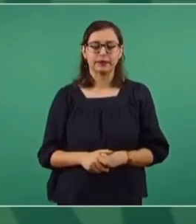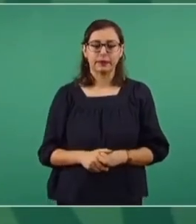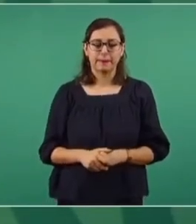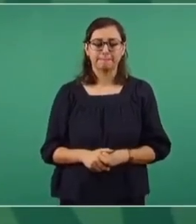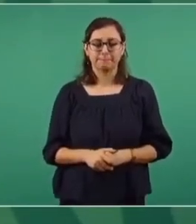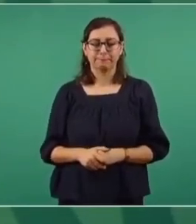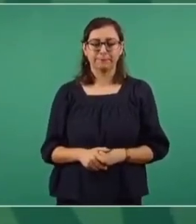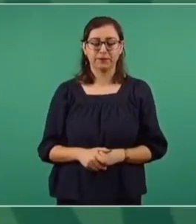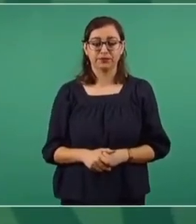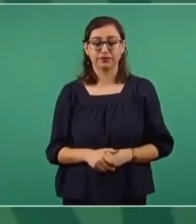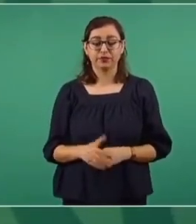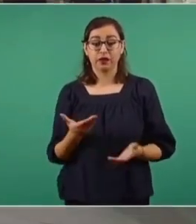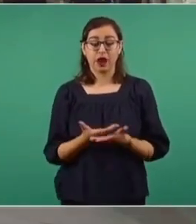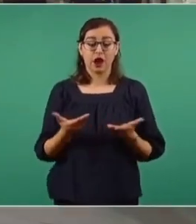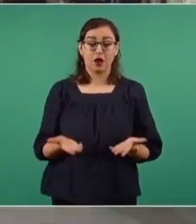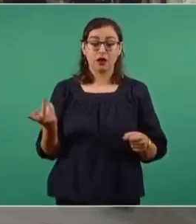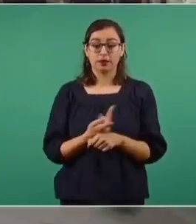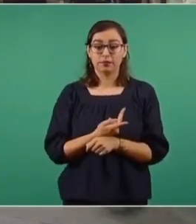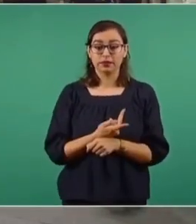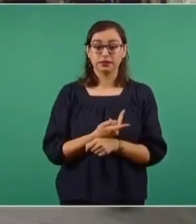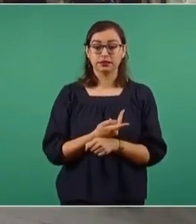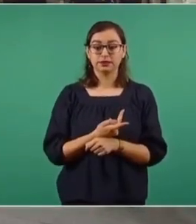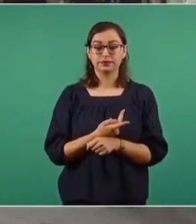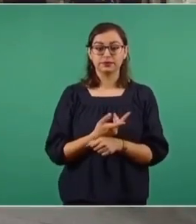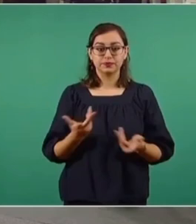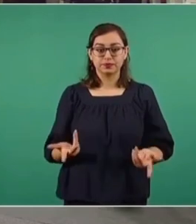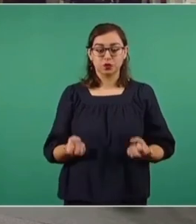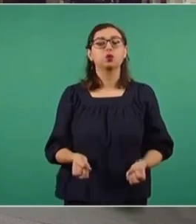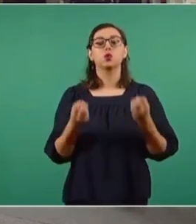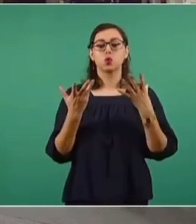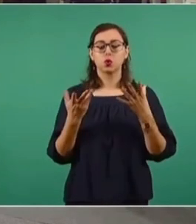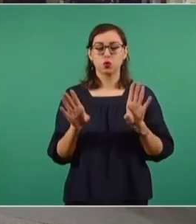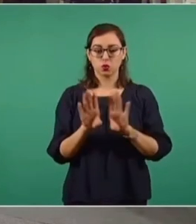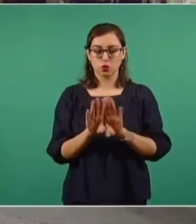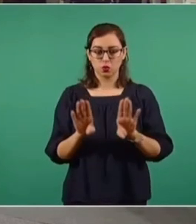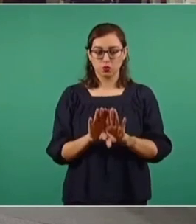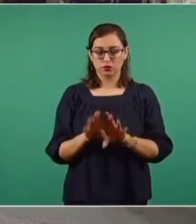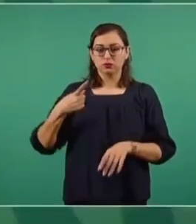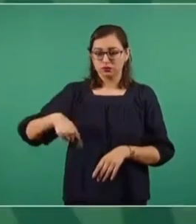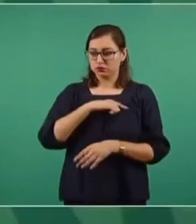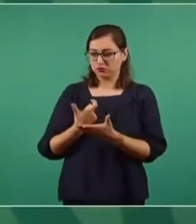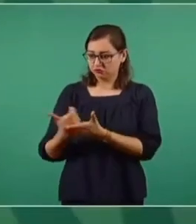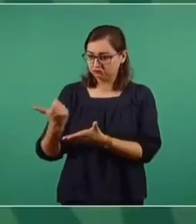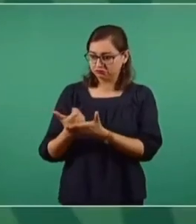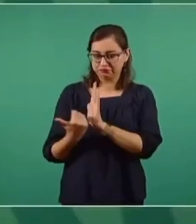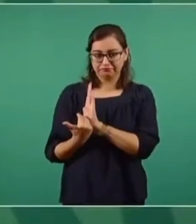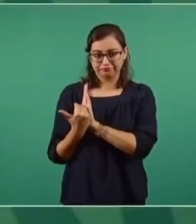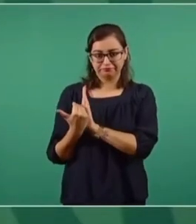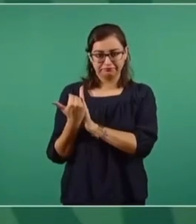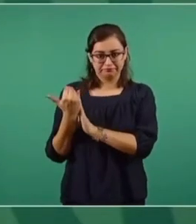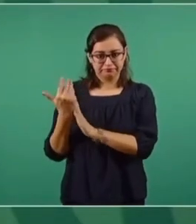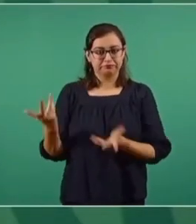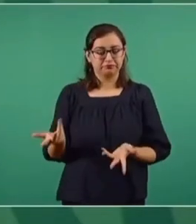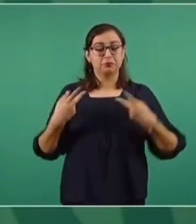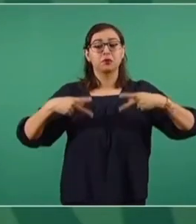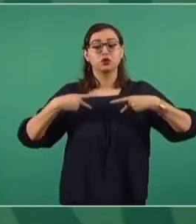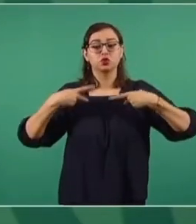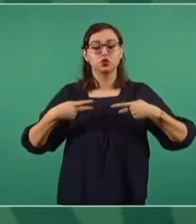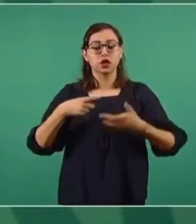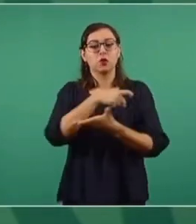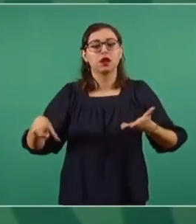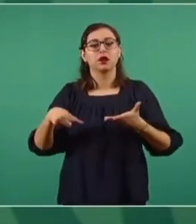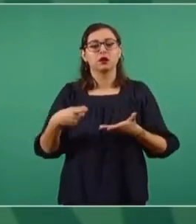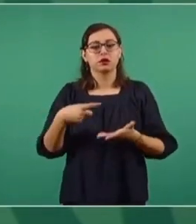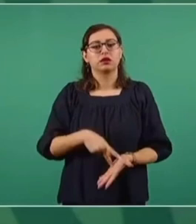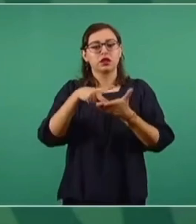Ahora no sé, con los aumentos, ¿cómo estamos?, a pesar de que incrementó el salario, ¿cuántos kilos de tortilla